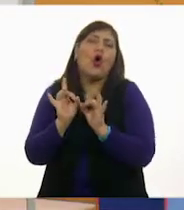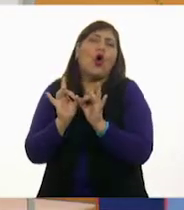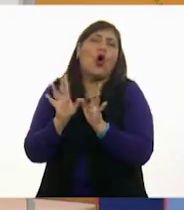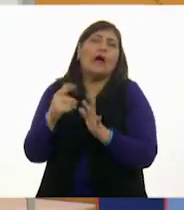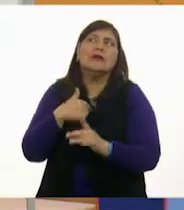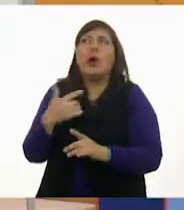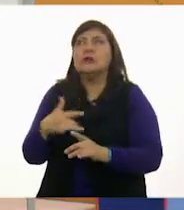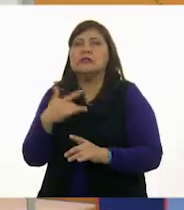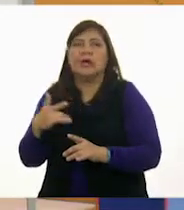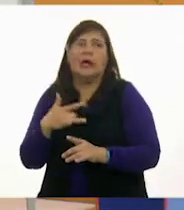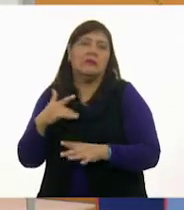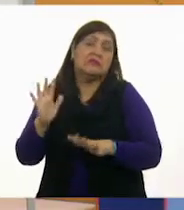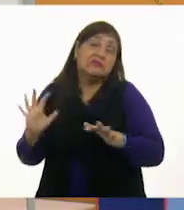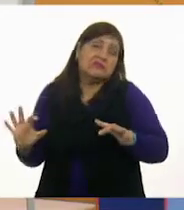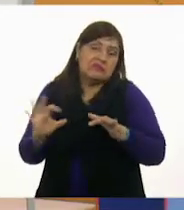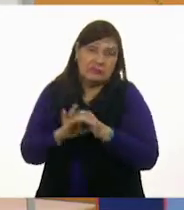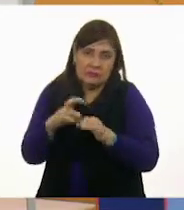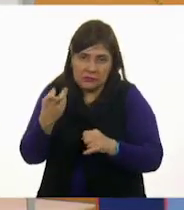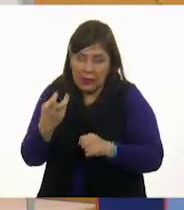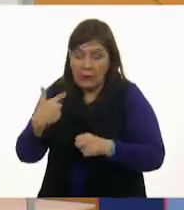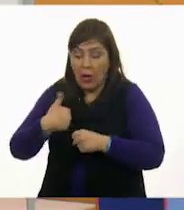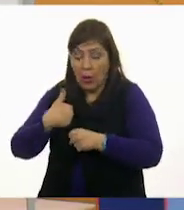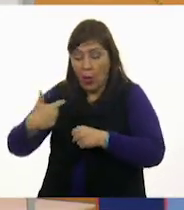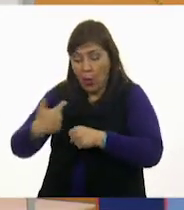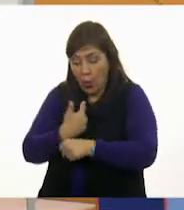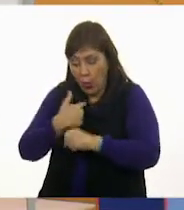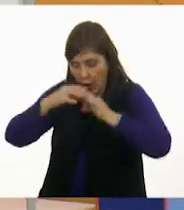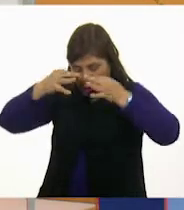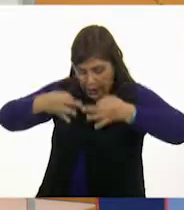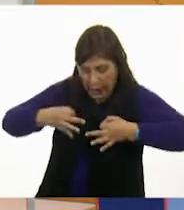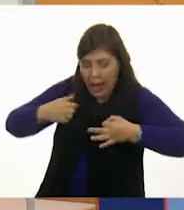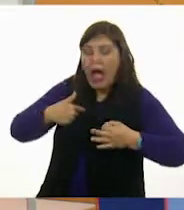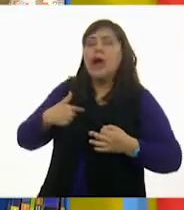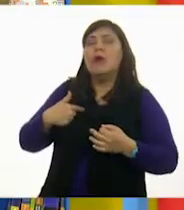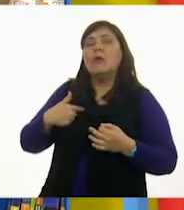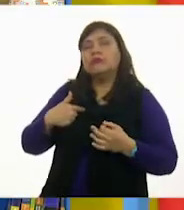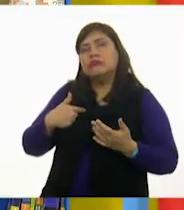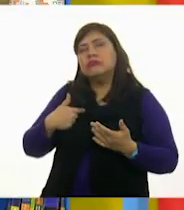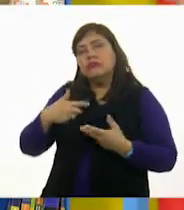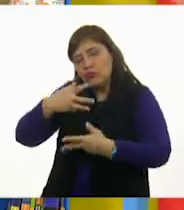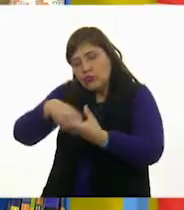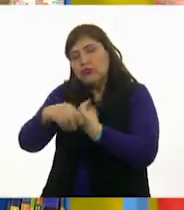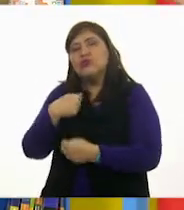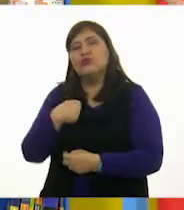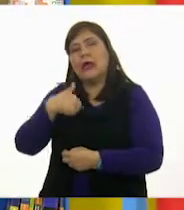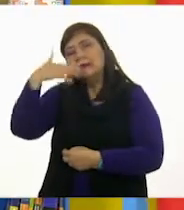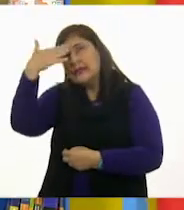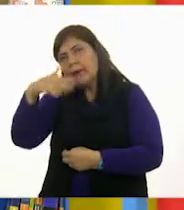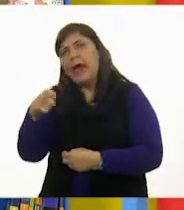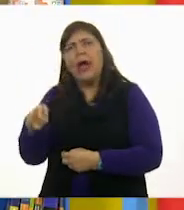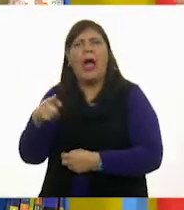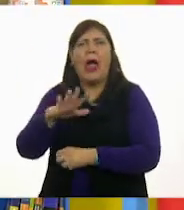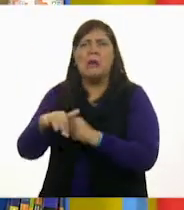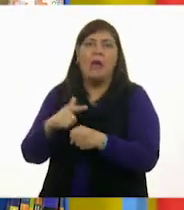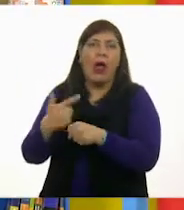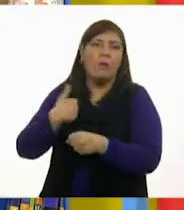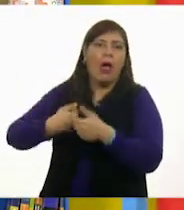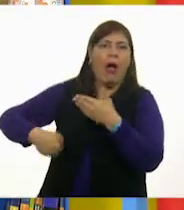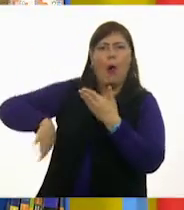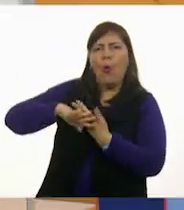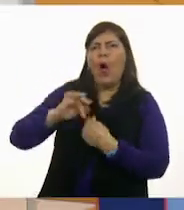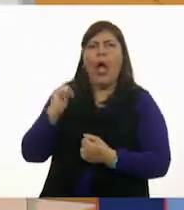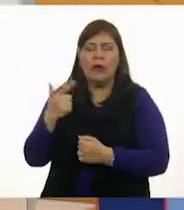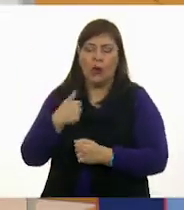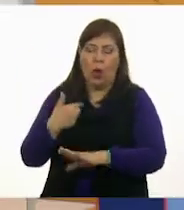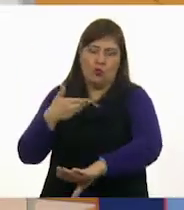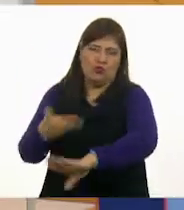siento, pero cuando reconozco la emoción, puedo saber que es un animal, que no me va a hacer ningún daño. Y